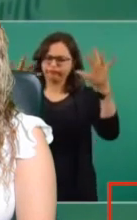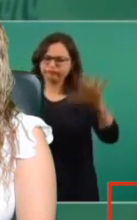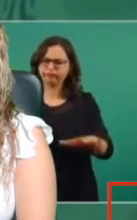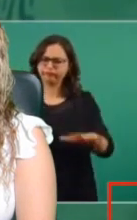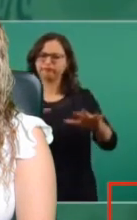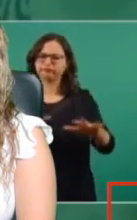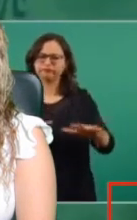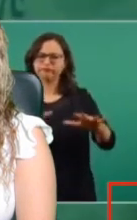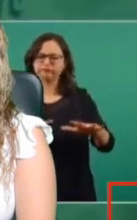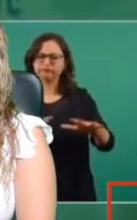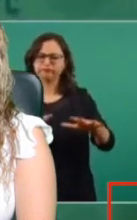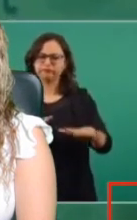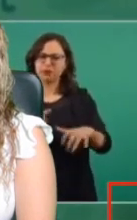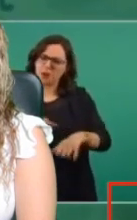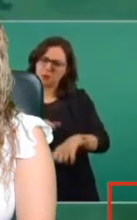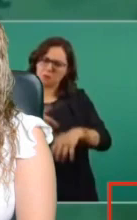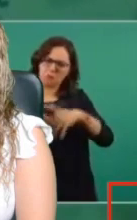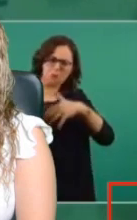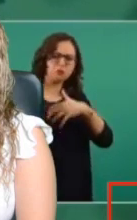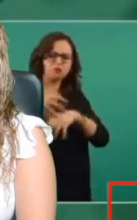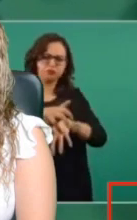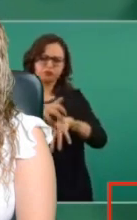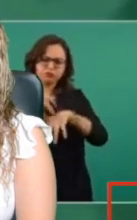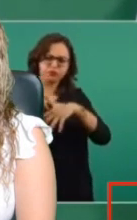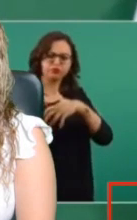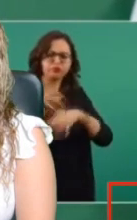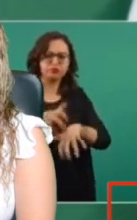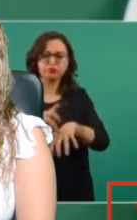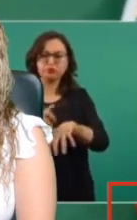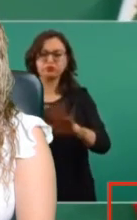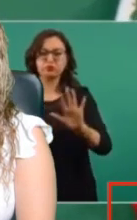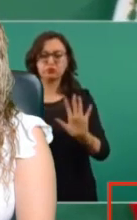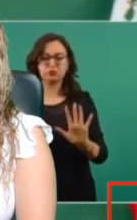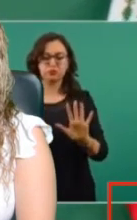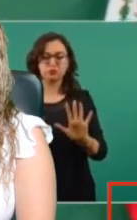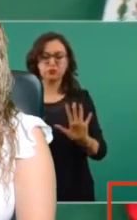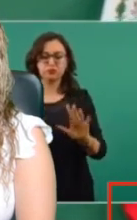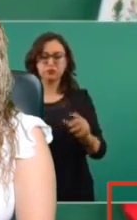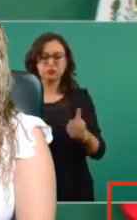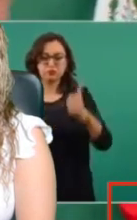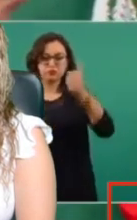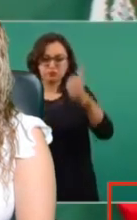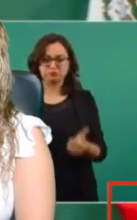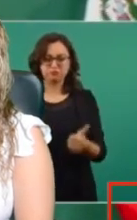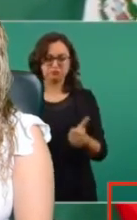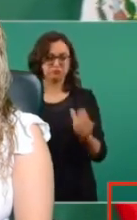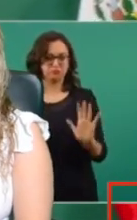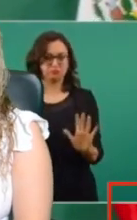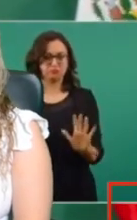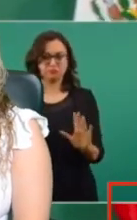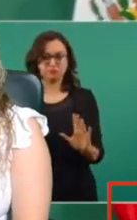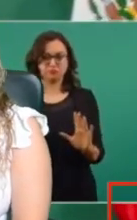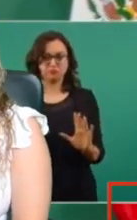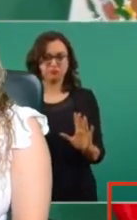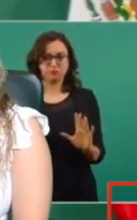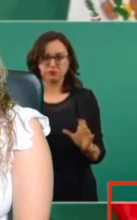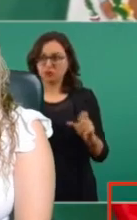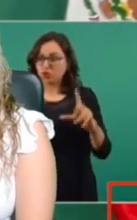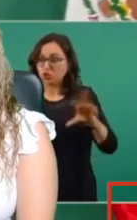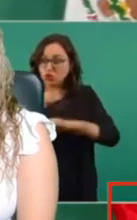protestáramos de esa manera y no nos movilizáramos porque se podía salir de cauce